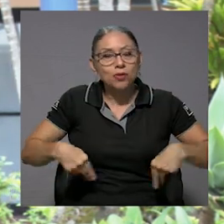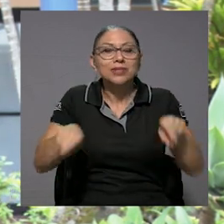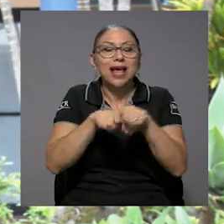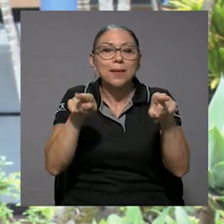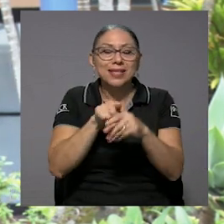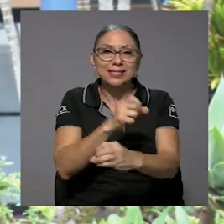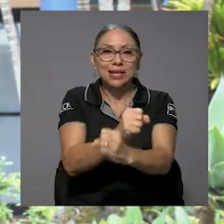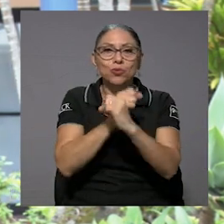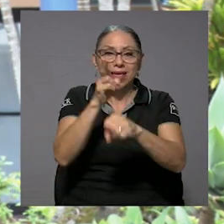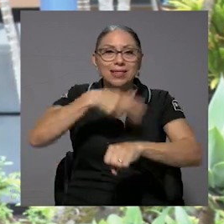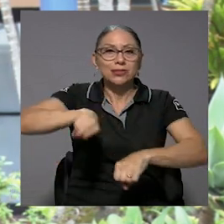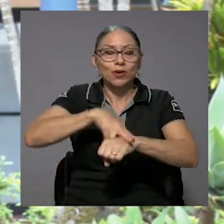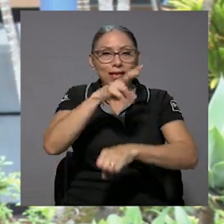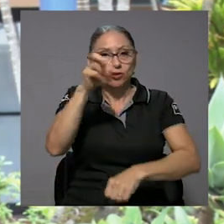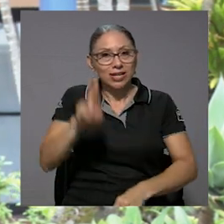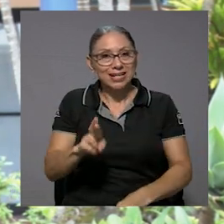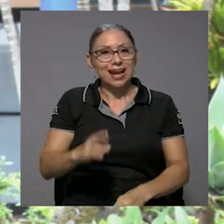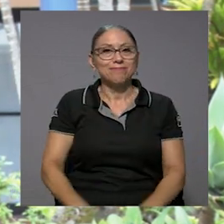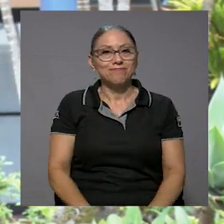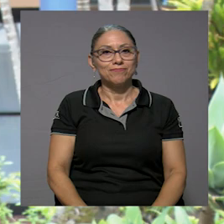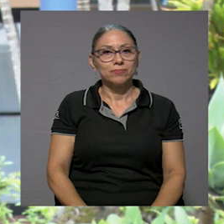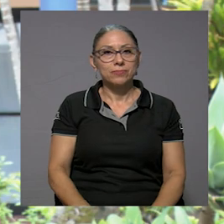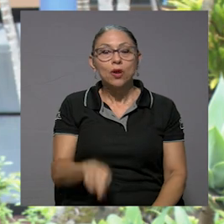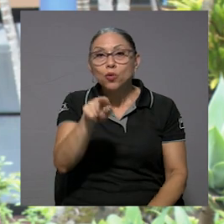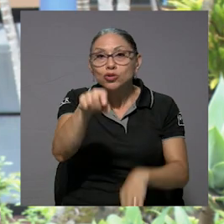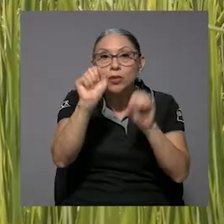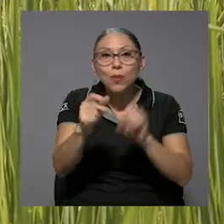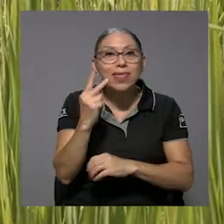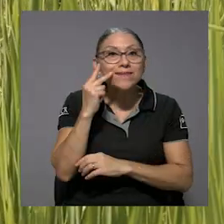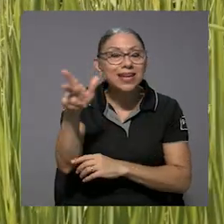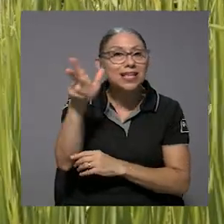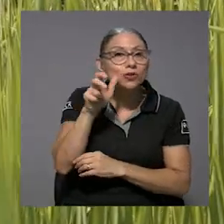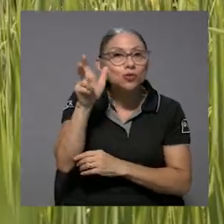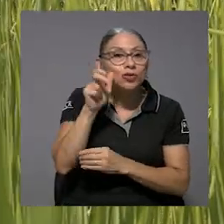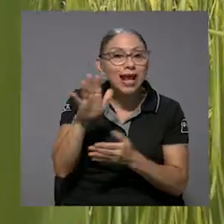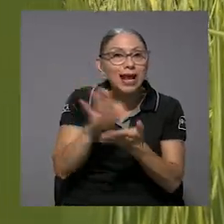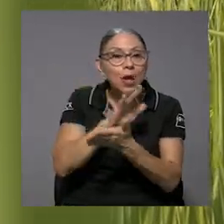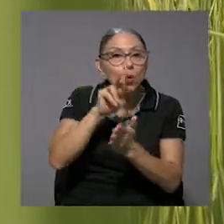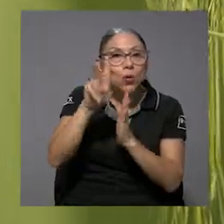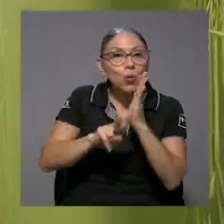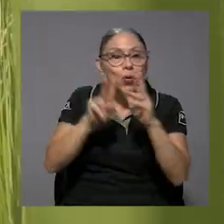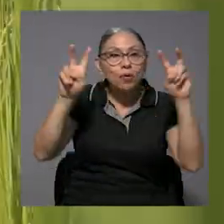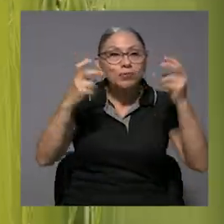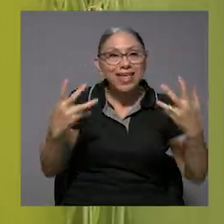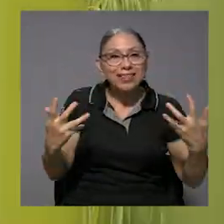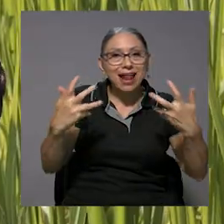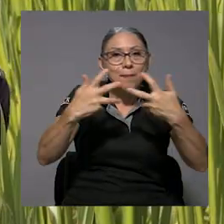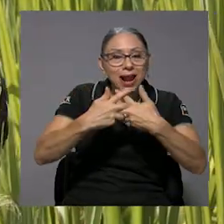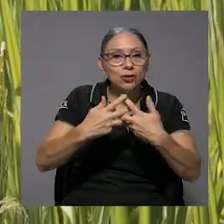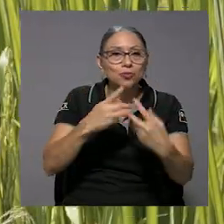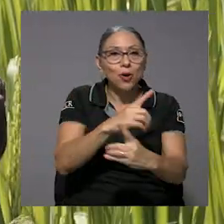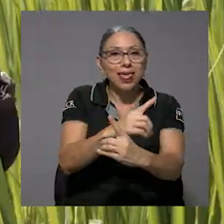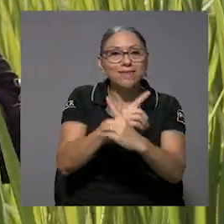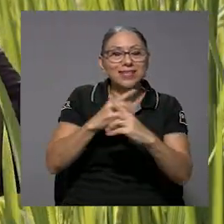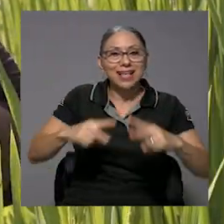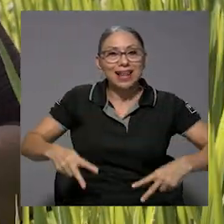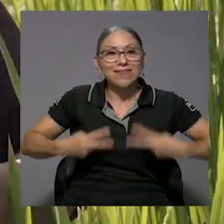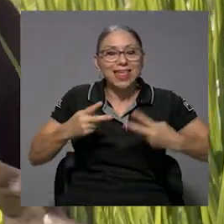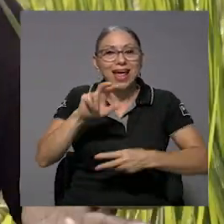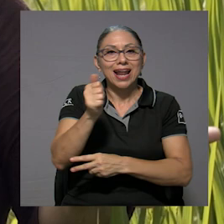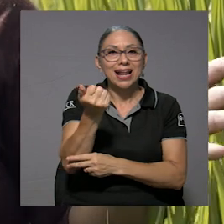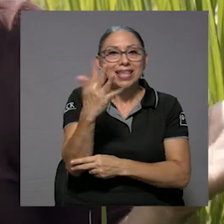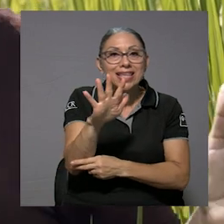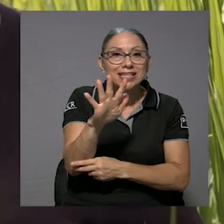humano, pero también hablar de la seguridad nacional de Costa Rica. Usted puede ver y escuchar la serie documental Entramarnos por la